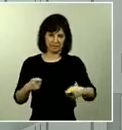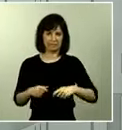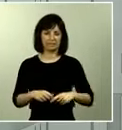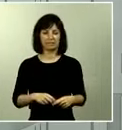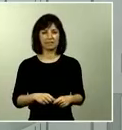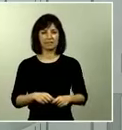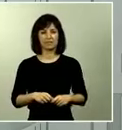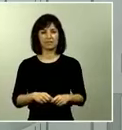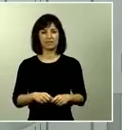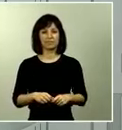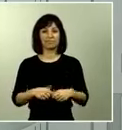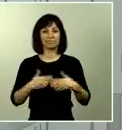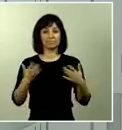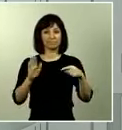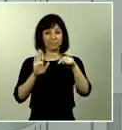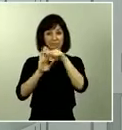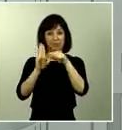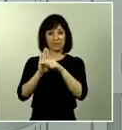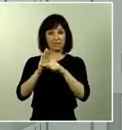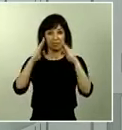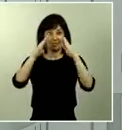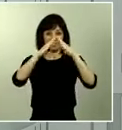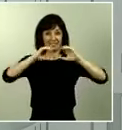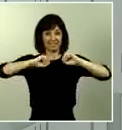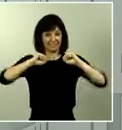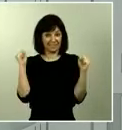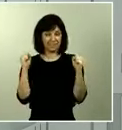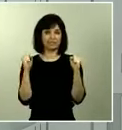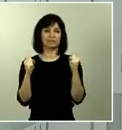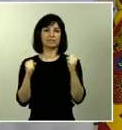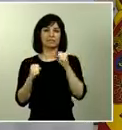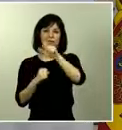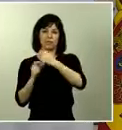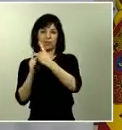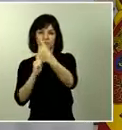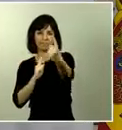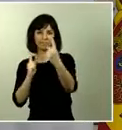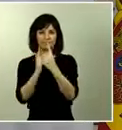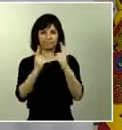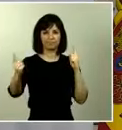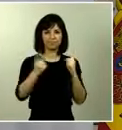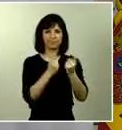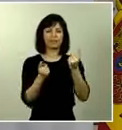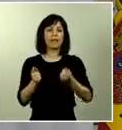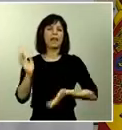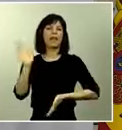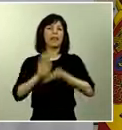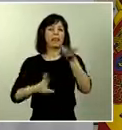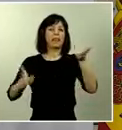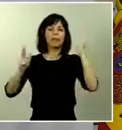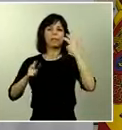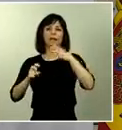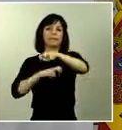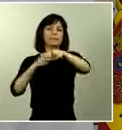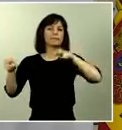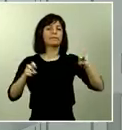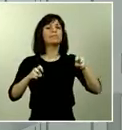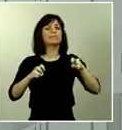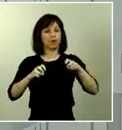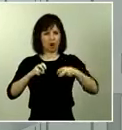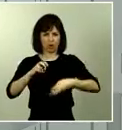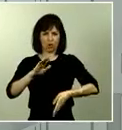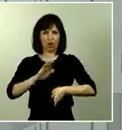las medidas de confinamiento, distanciamiento social y limitación de libertad de circulación van a seguir vigentes. Si el Congreso